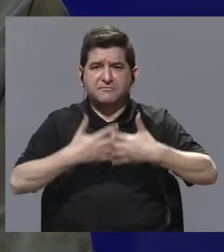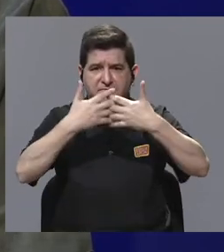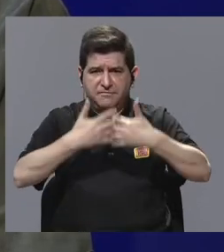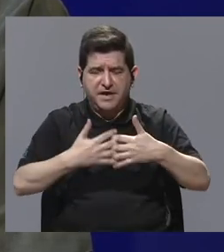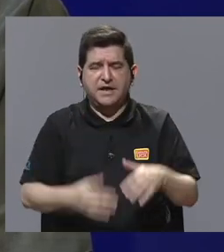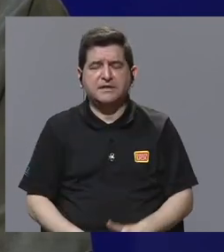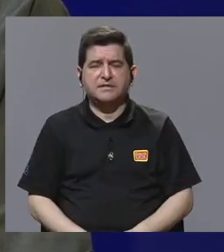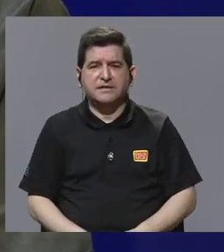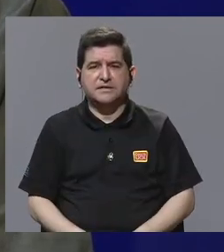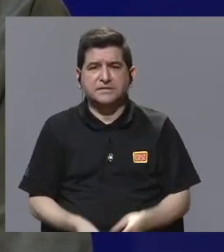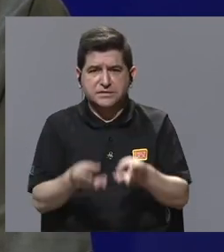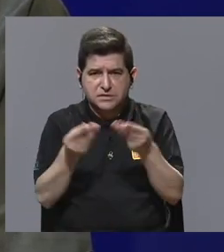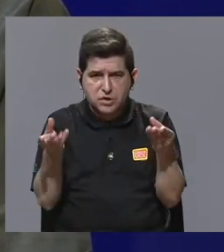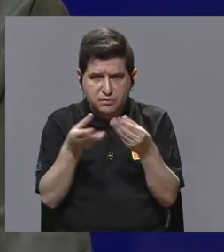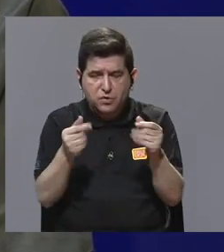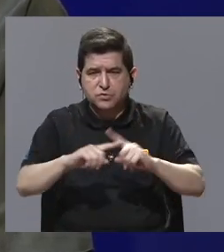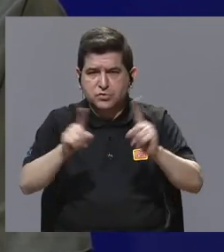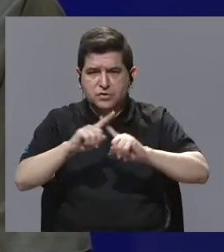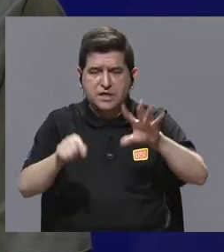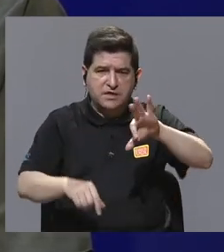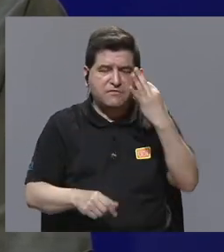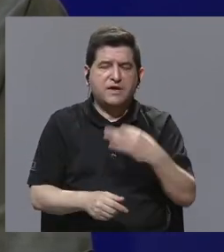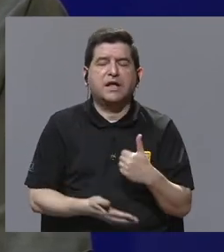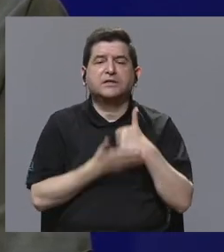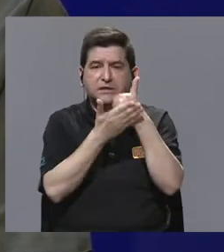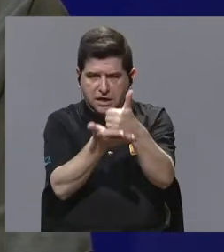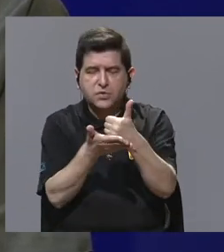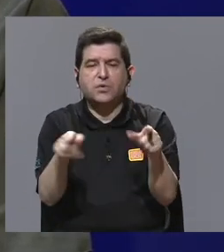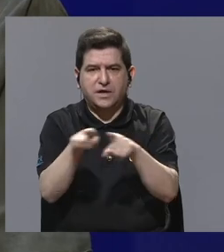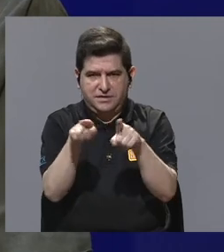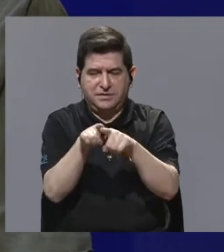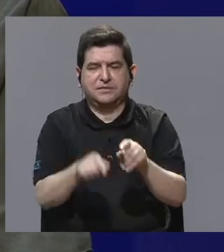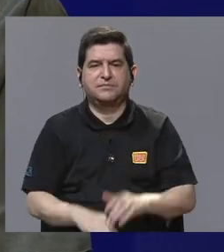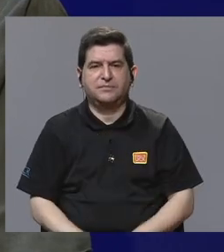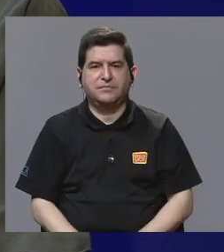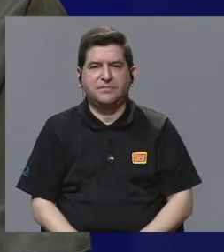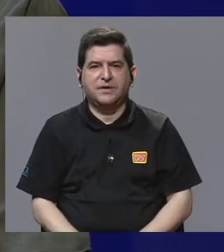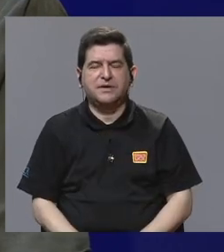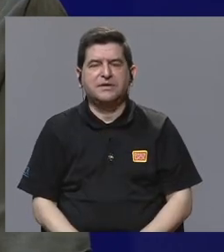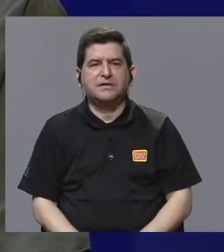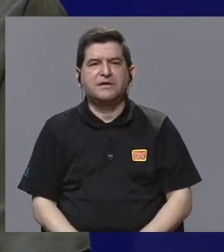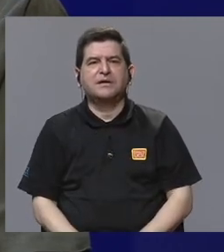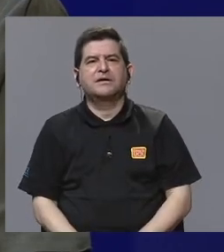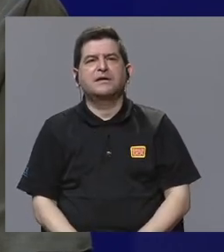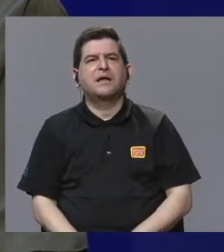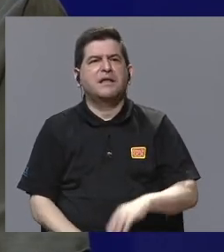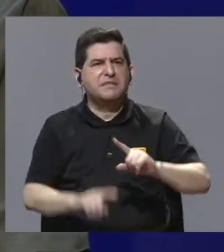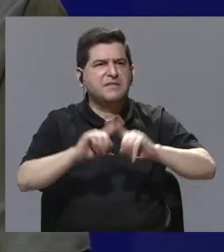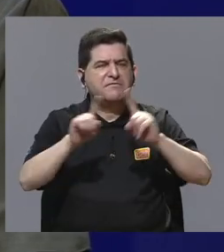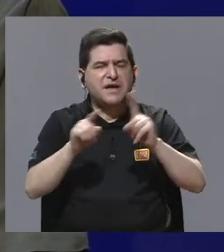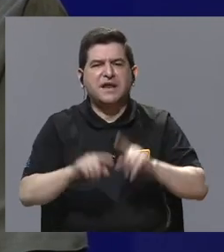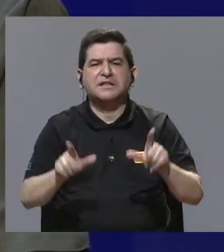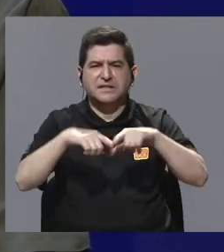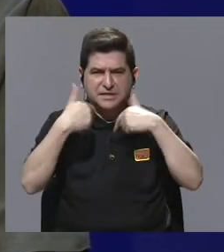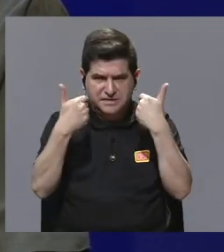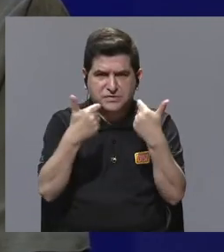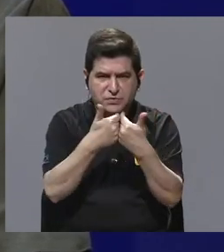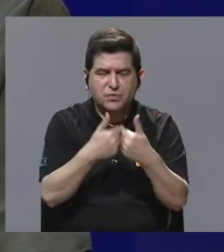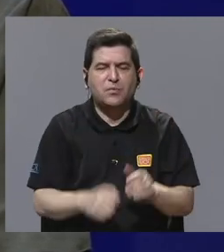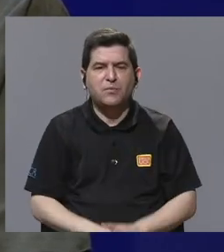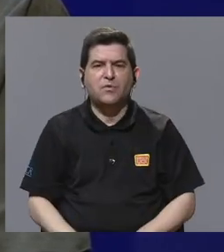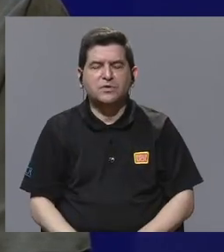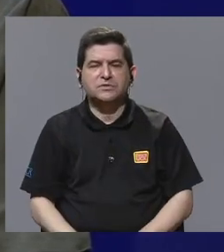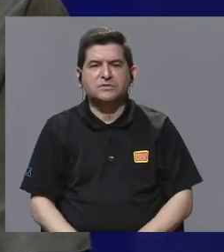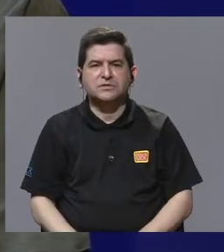varias empresas con productoras que de diferentes formas aportaron, entre esas Easy Marketing, Newton, el estudio de animación,